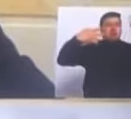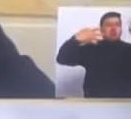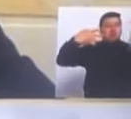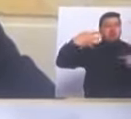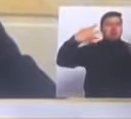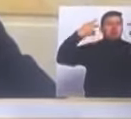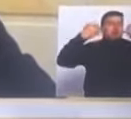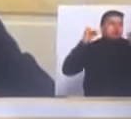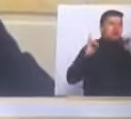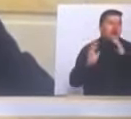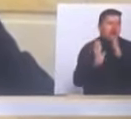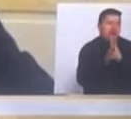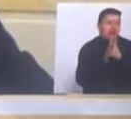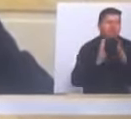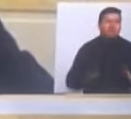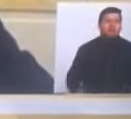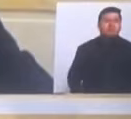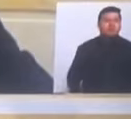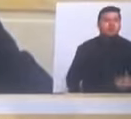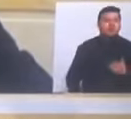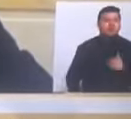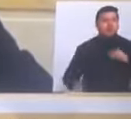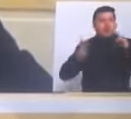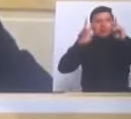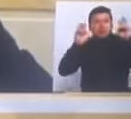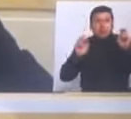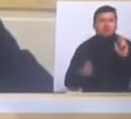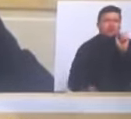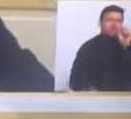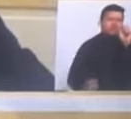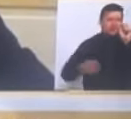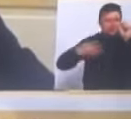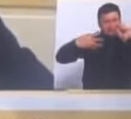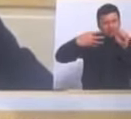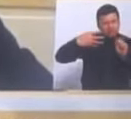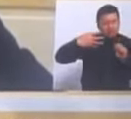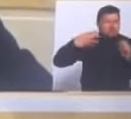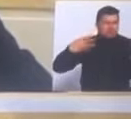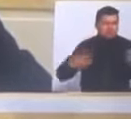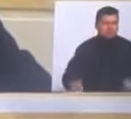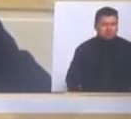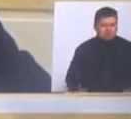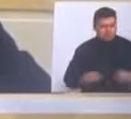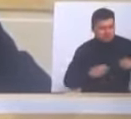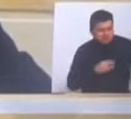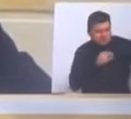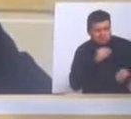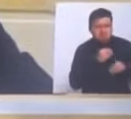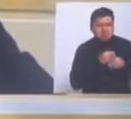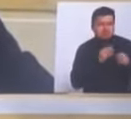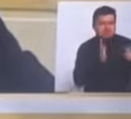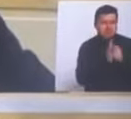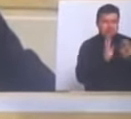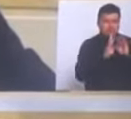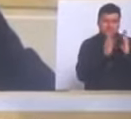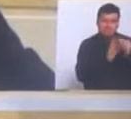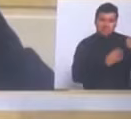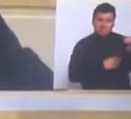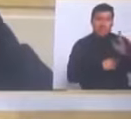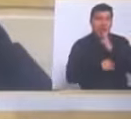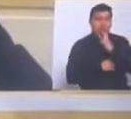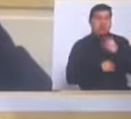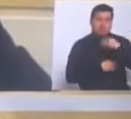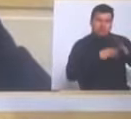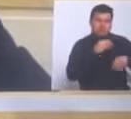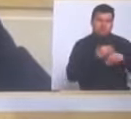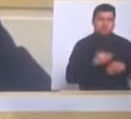los temas. Voy a tocar unos temas complementarios de la senadora Daira Galvis.